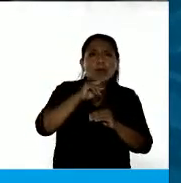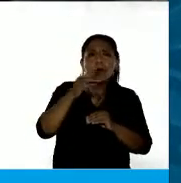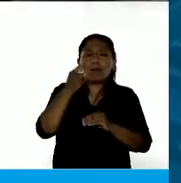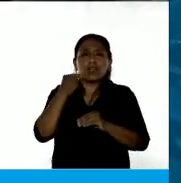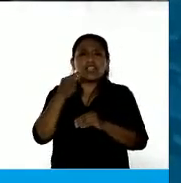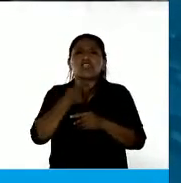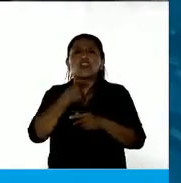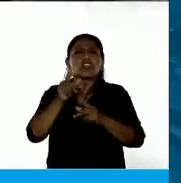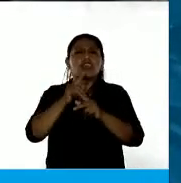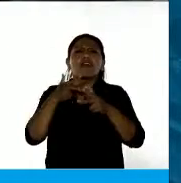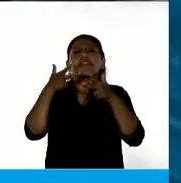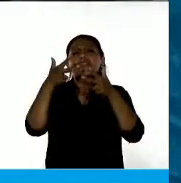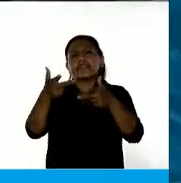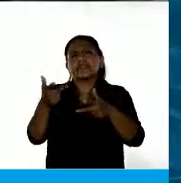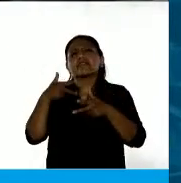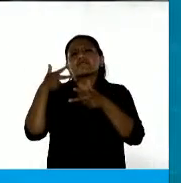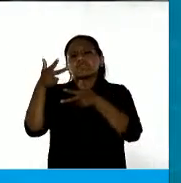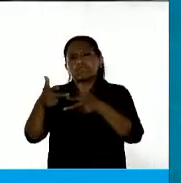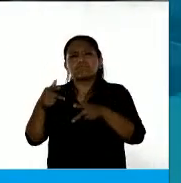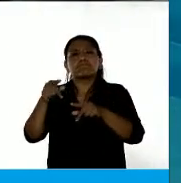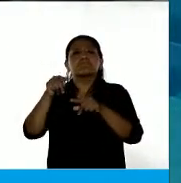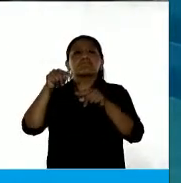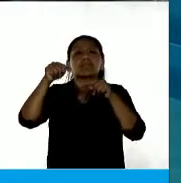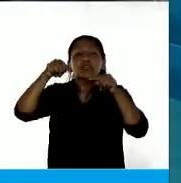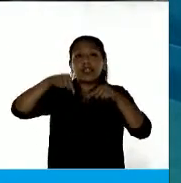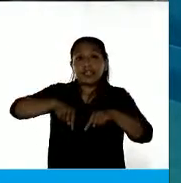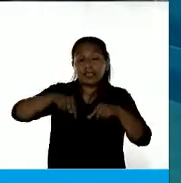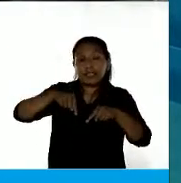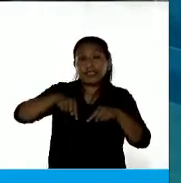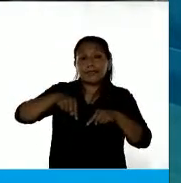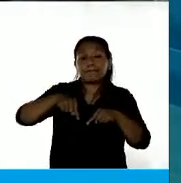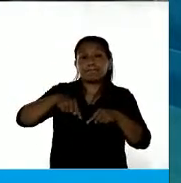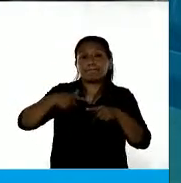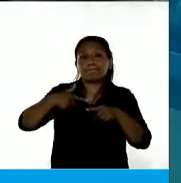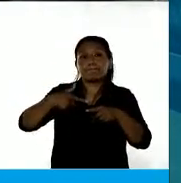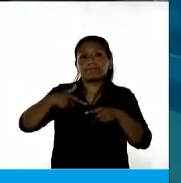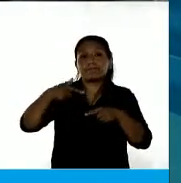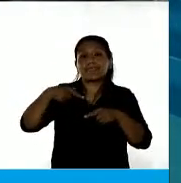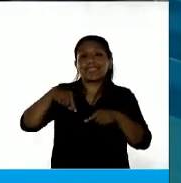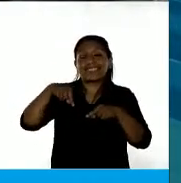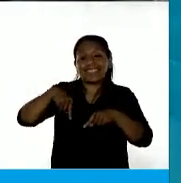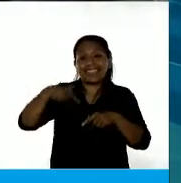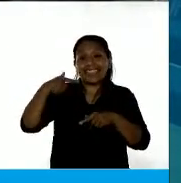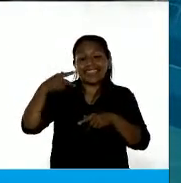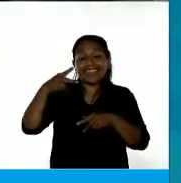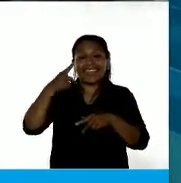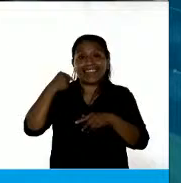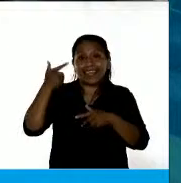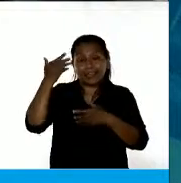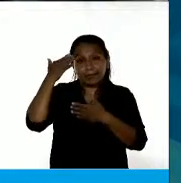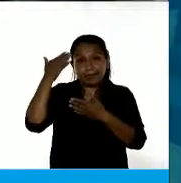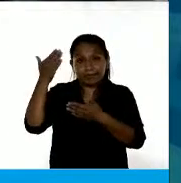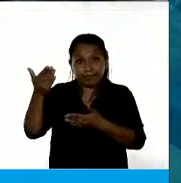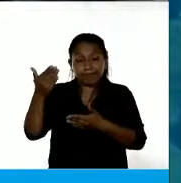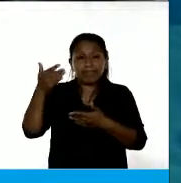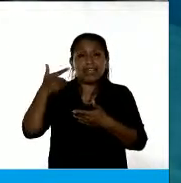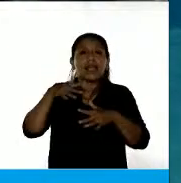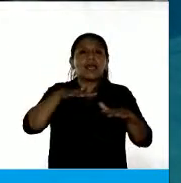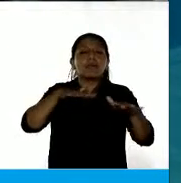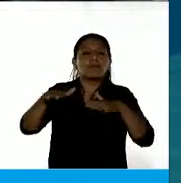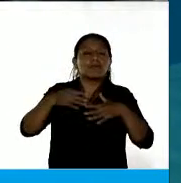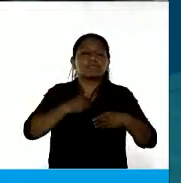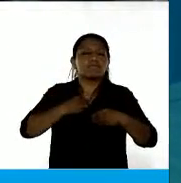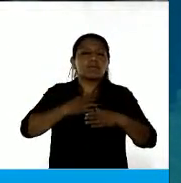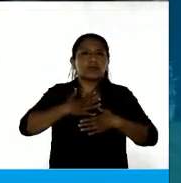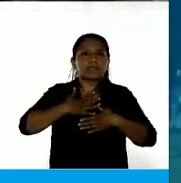quiero ser autorreferencial, pero este día que estamos homenajeando es movilizante.